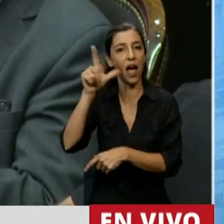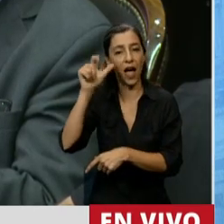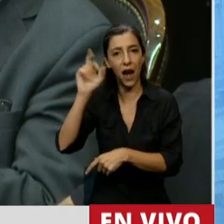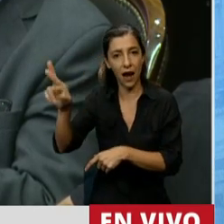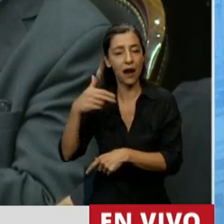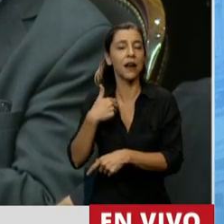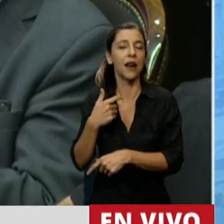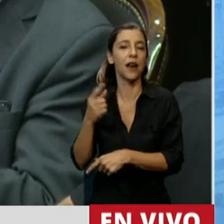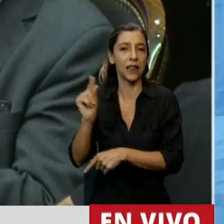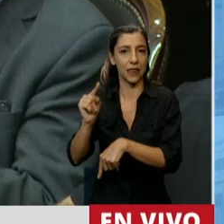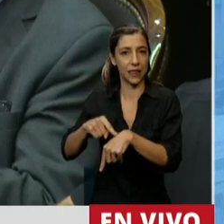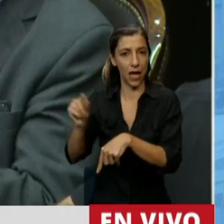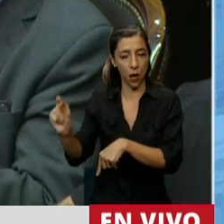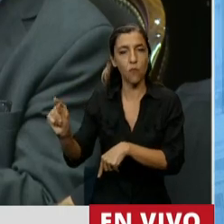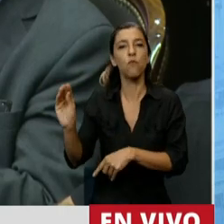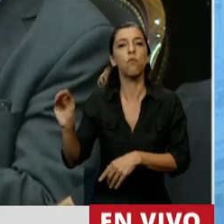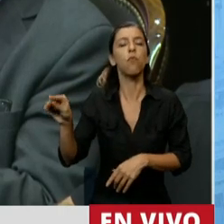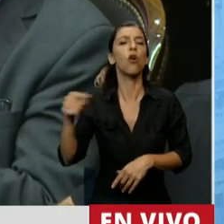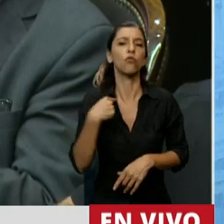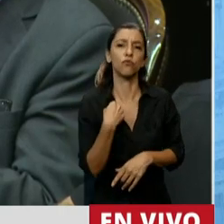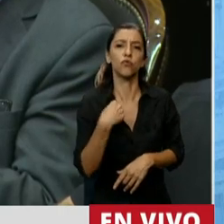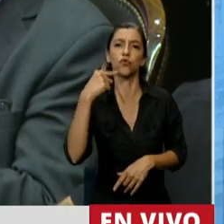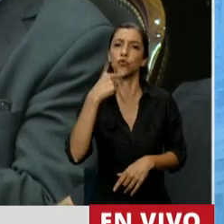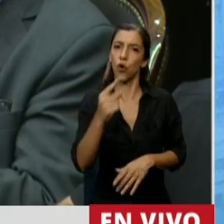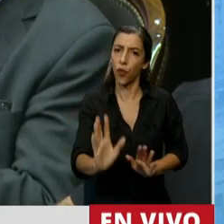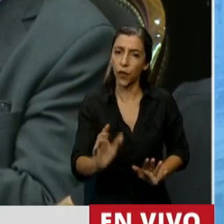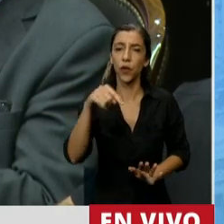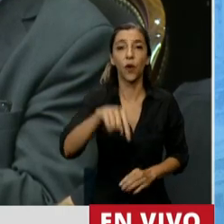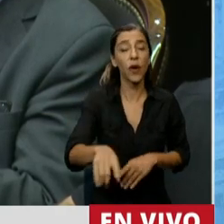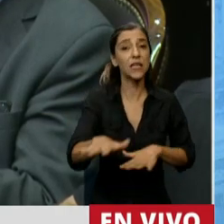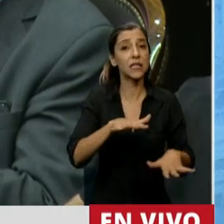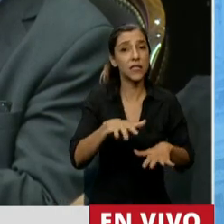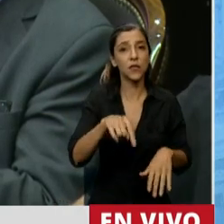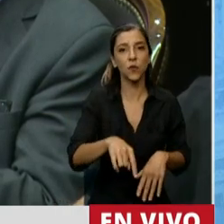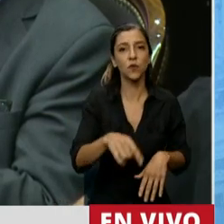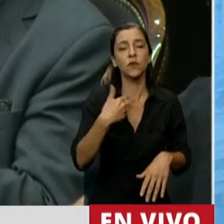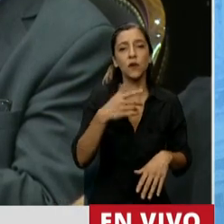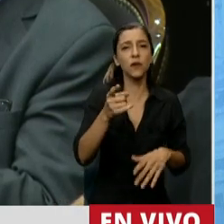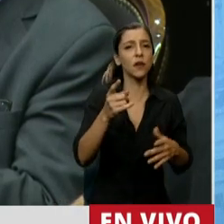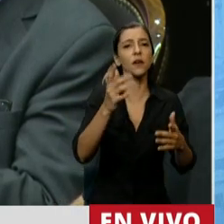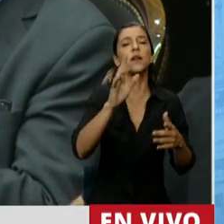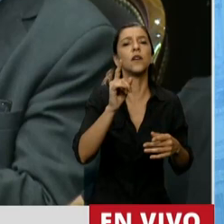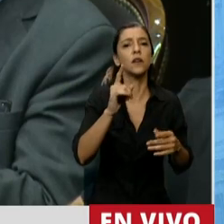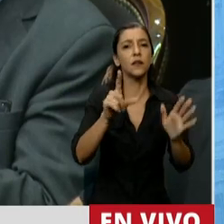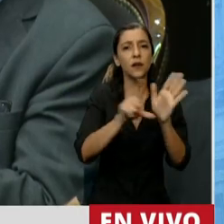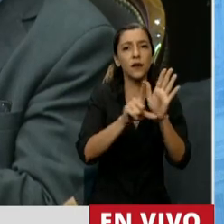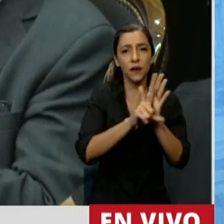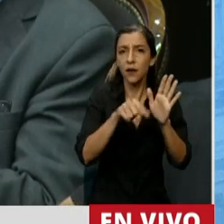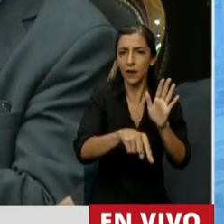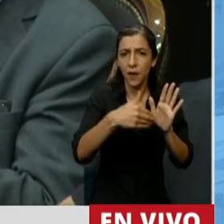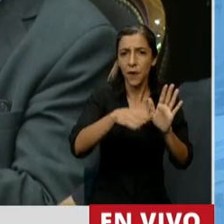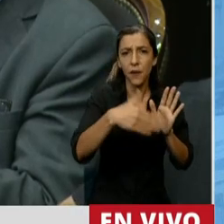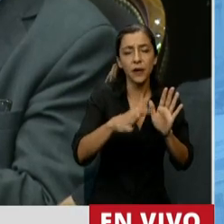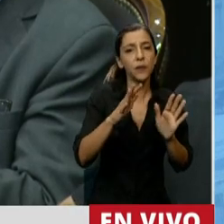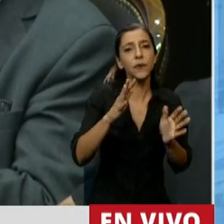Yo lo que digo es, estamos ante una sanción de una ley muy buena